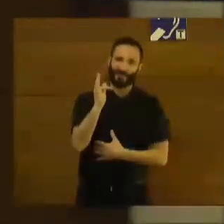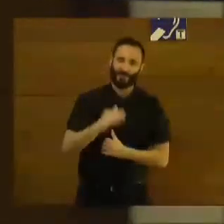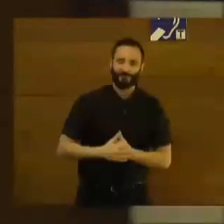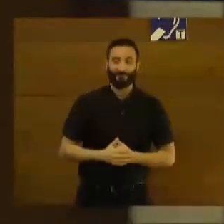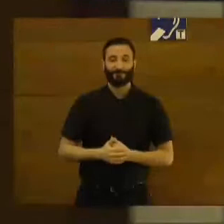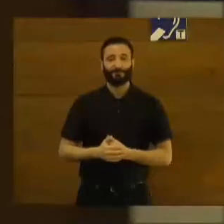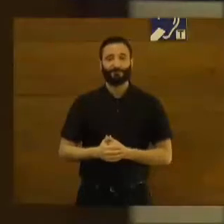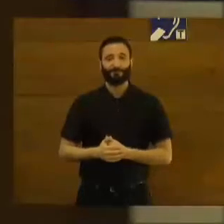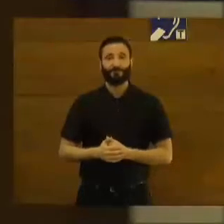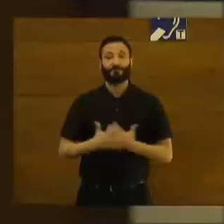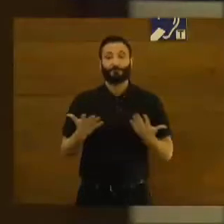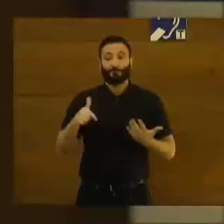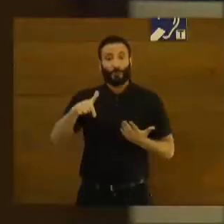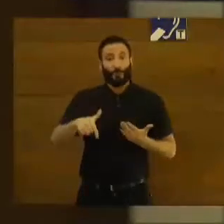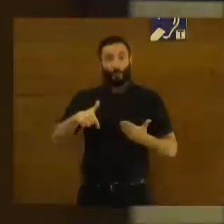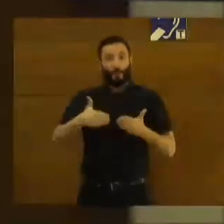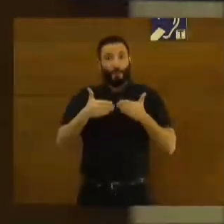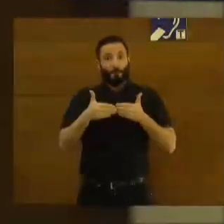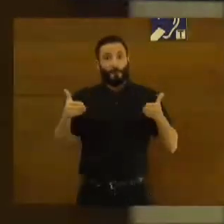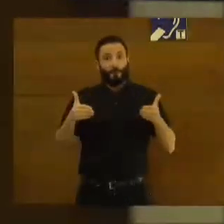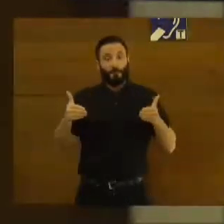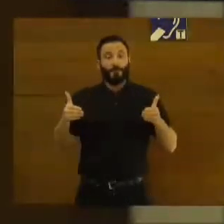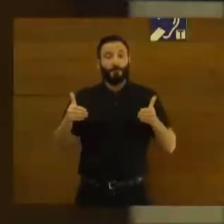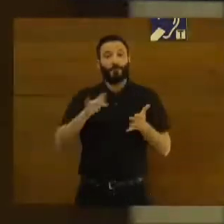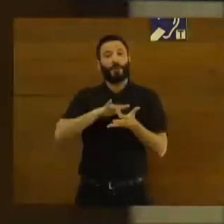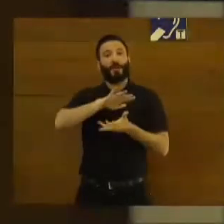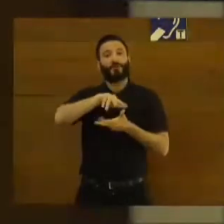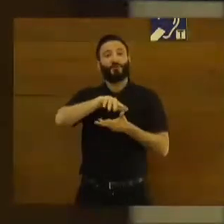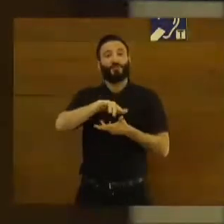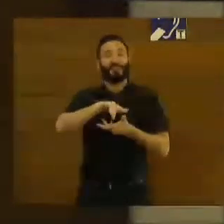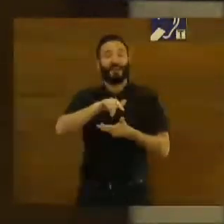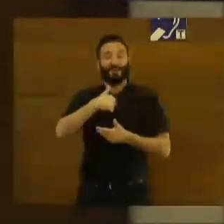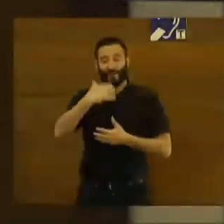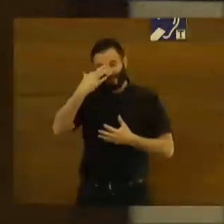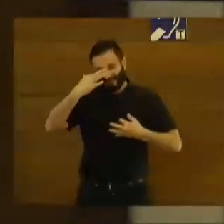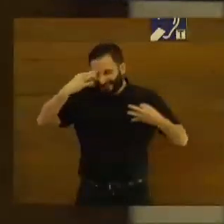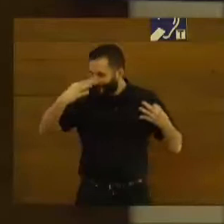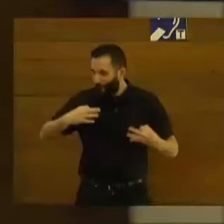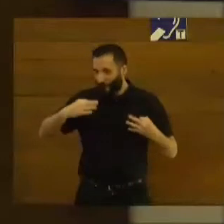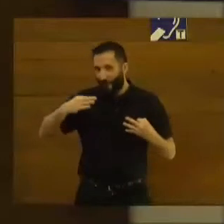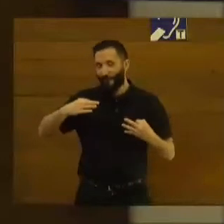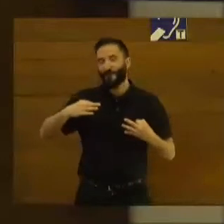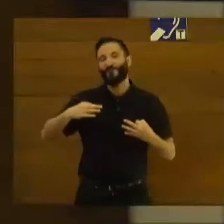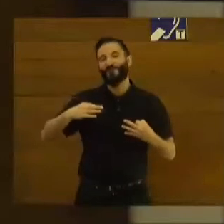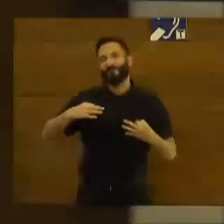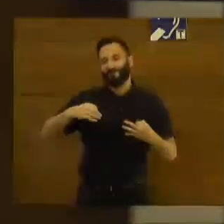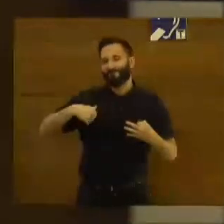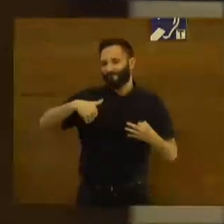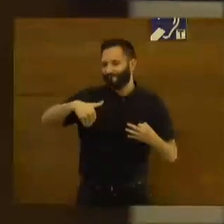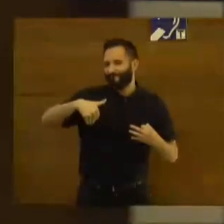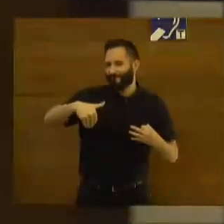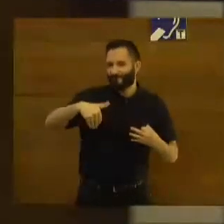Y es el comienzo de una de las buenas noticias que estoy seguro que nos esperan y que llegarán pronto.